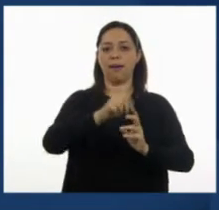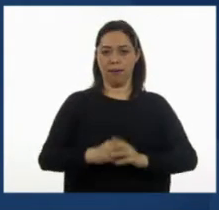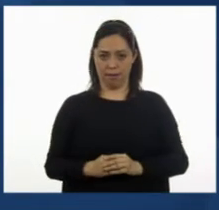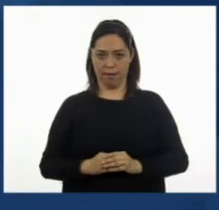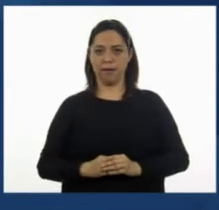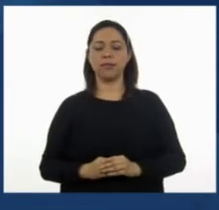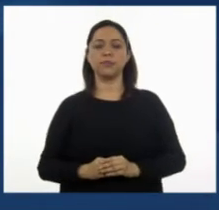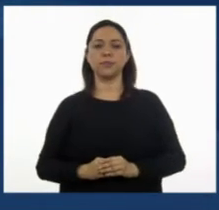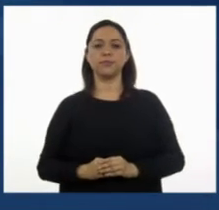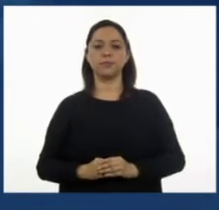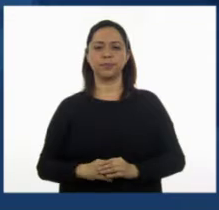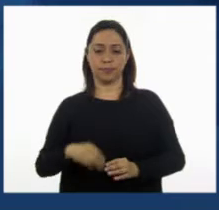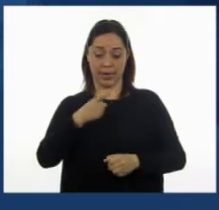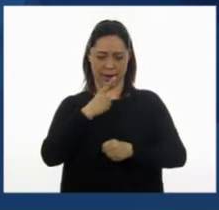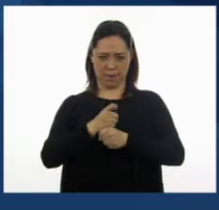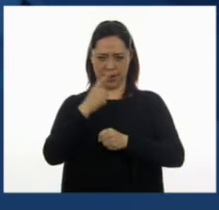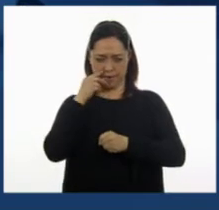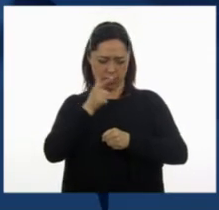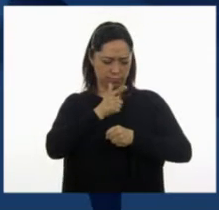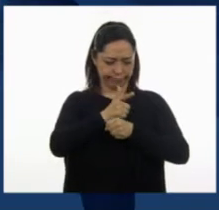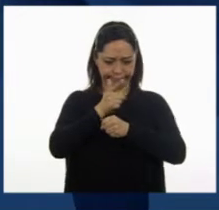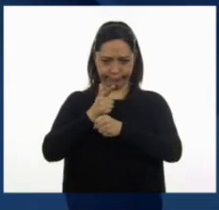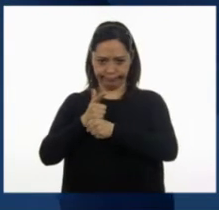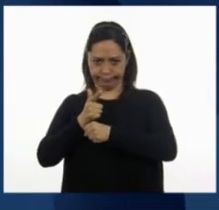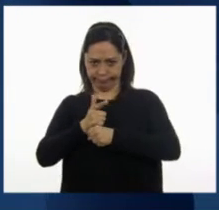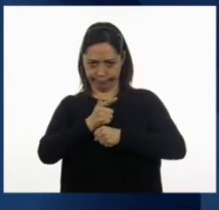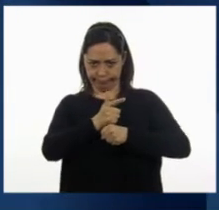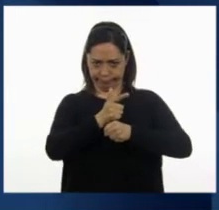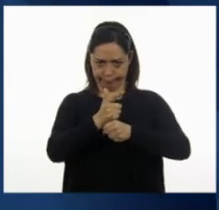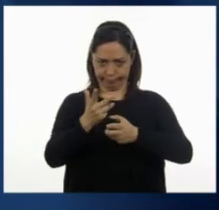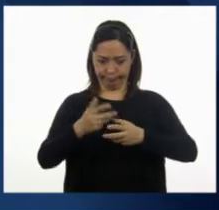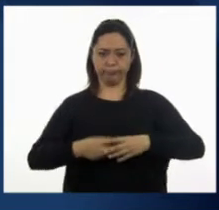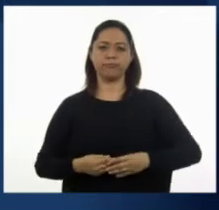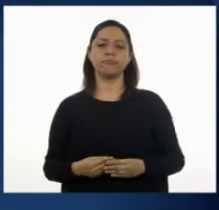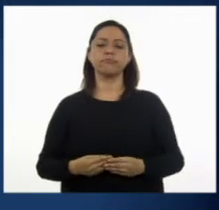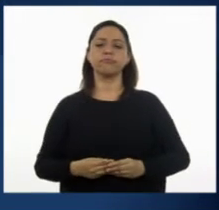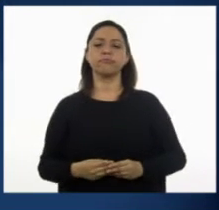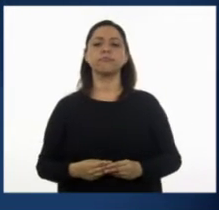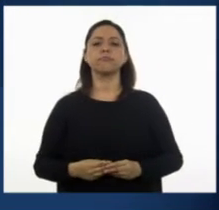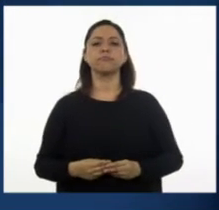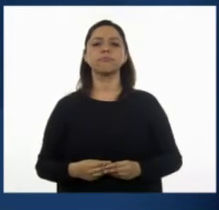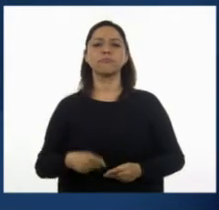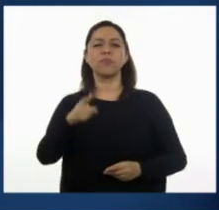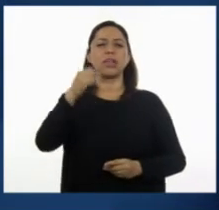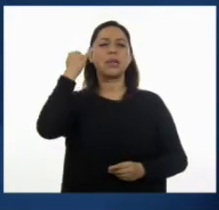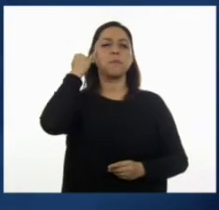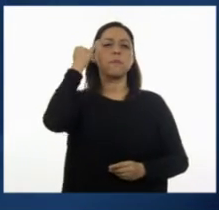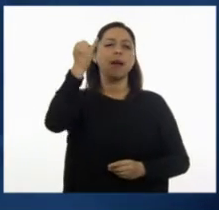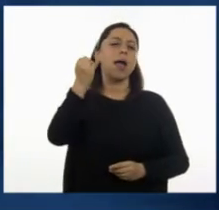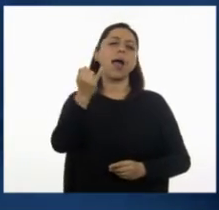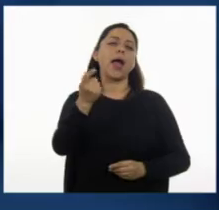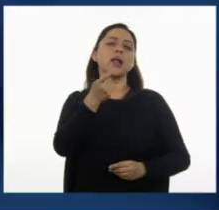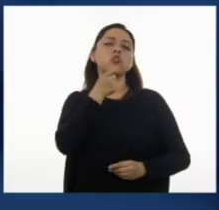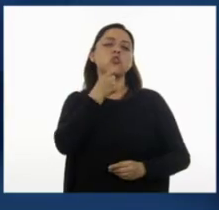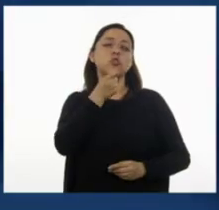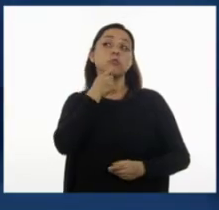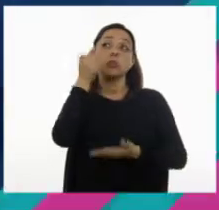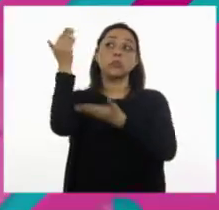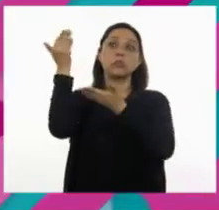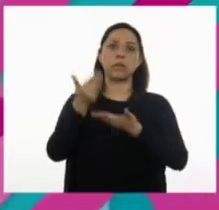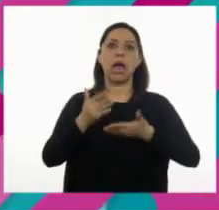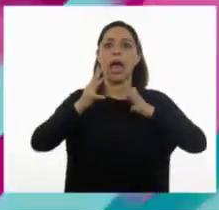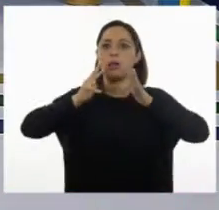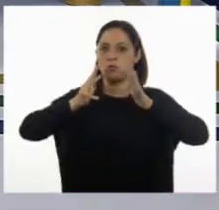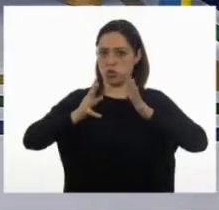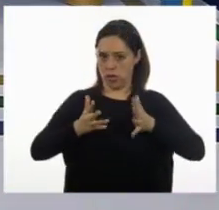primero tendríamos que irnos ubicando un poquito aquí. ¿Sí? Sí. Ahora, imaginemos que los niños ya llegaron a la zona